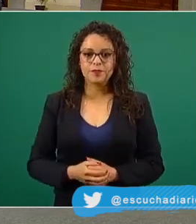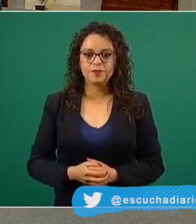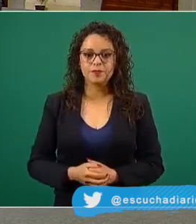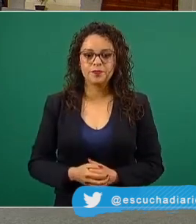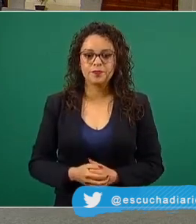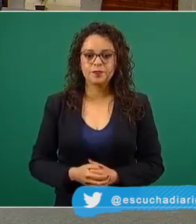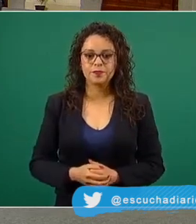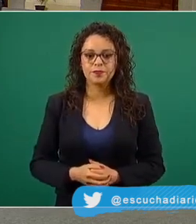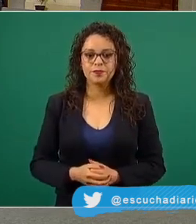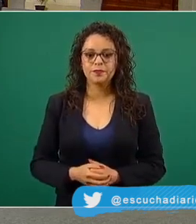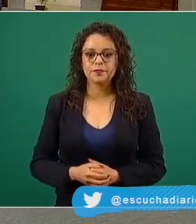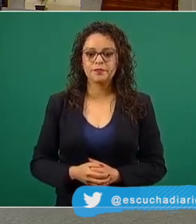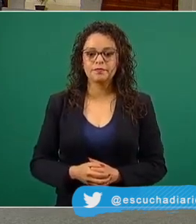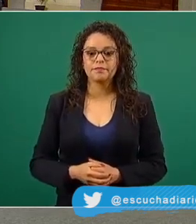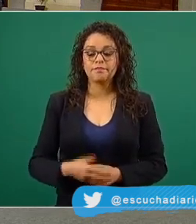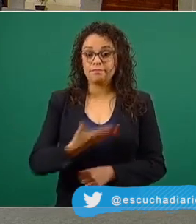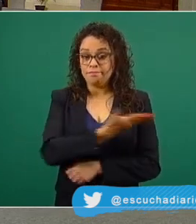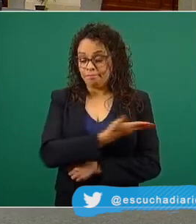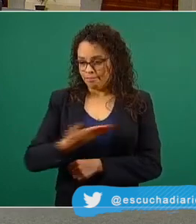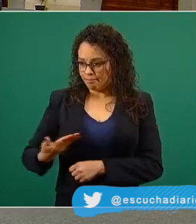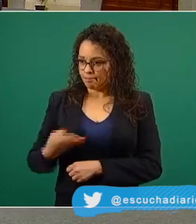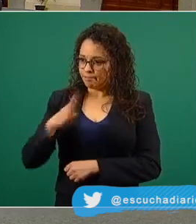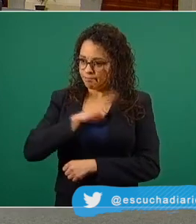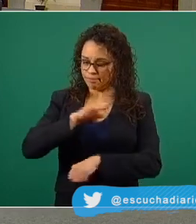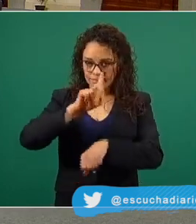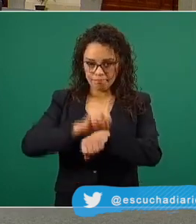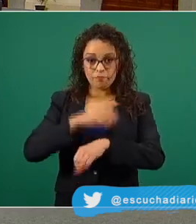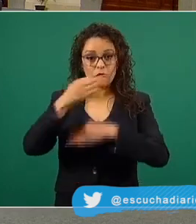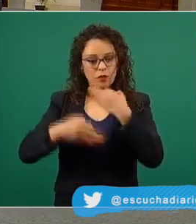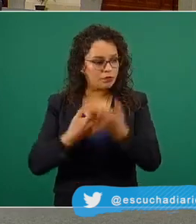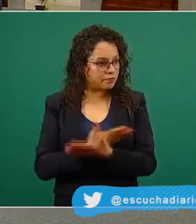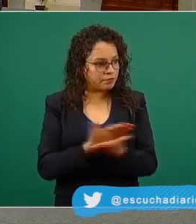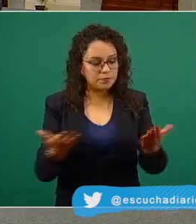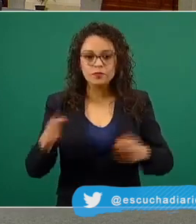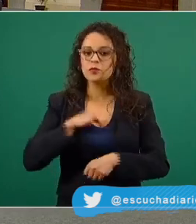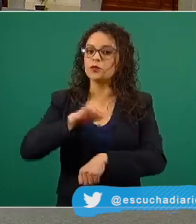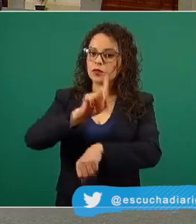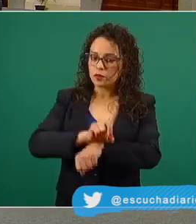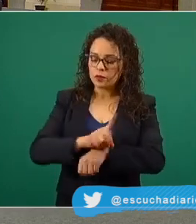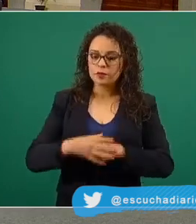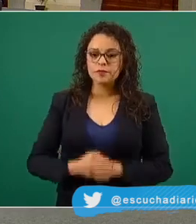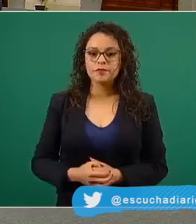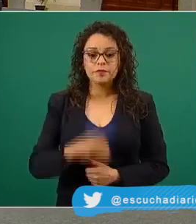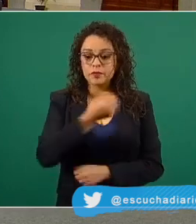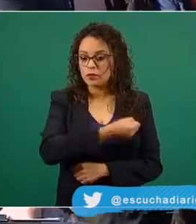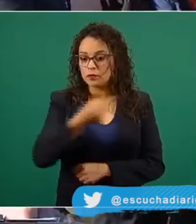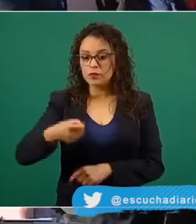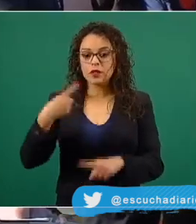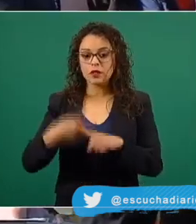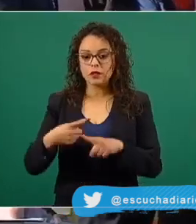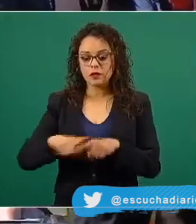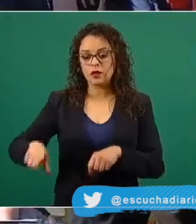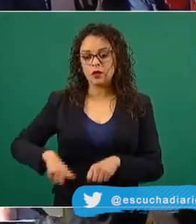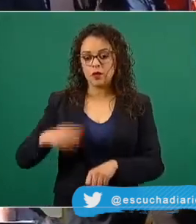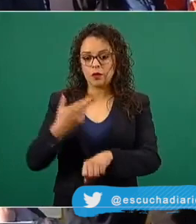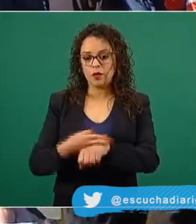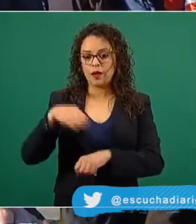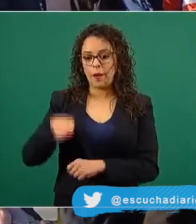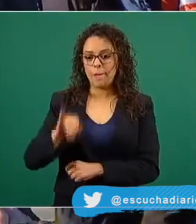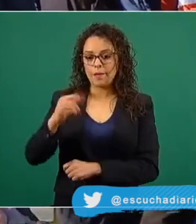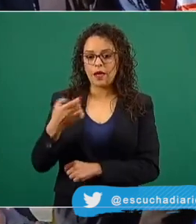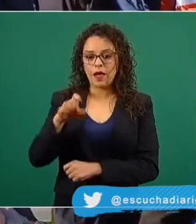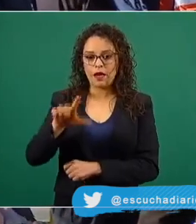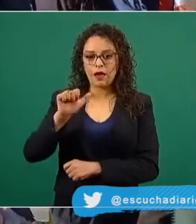Señor presidente, muy buenos días. Buenos días a todos. Un saludo de parte del gobernador Miguel Ángel Frijelme